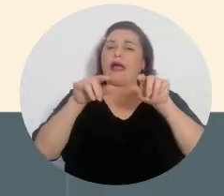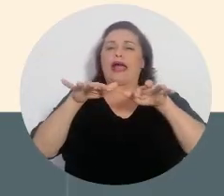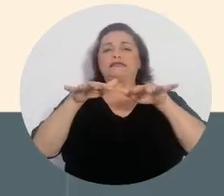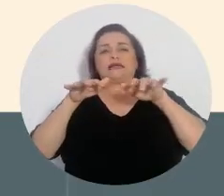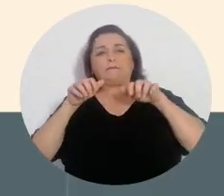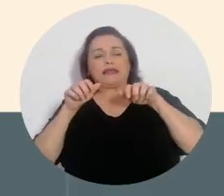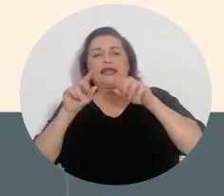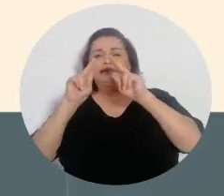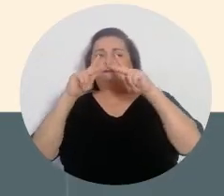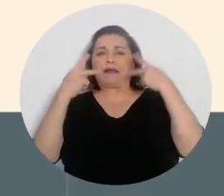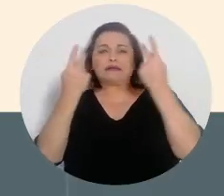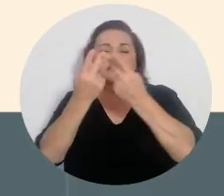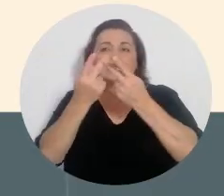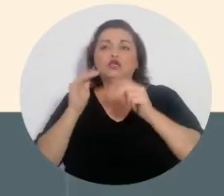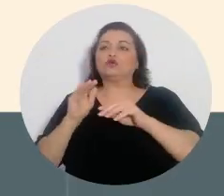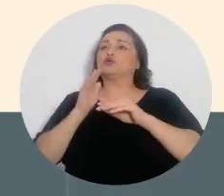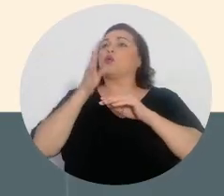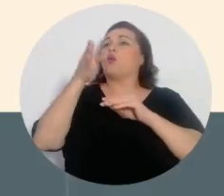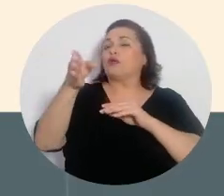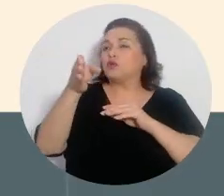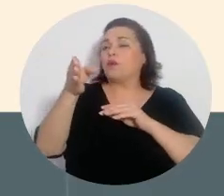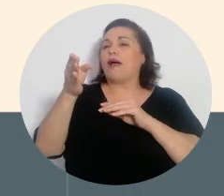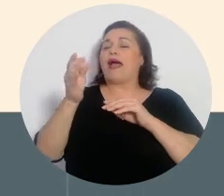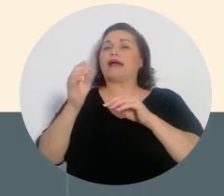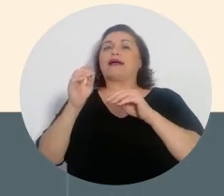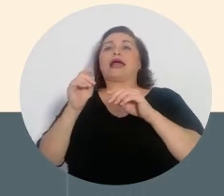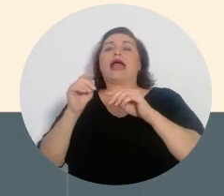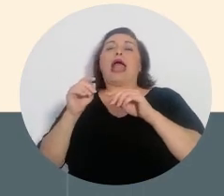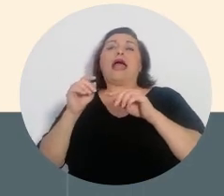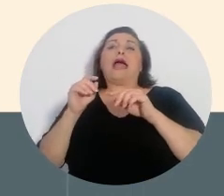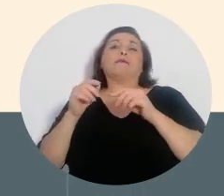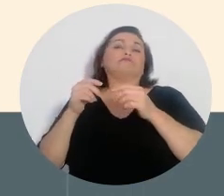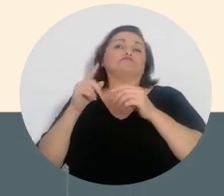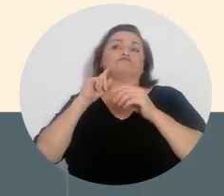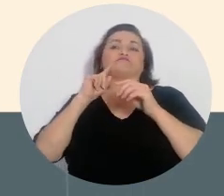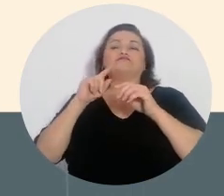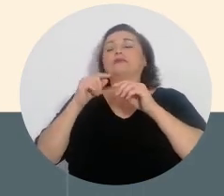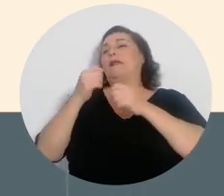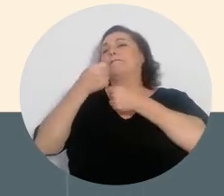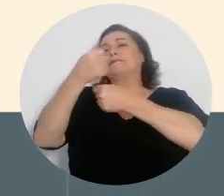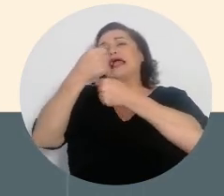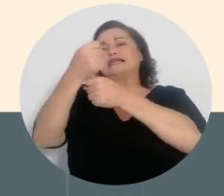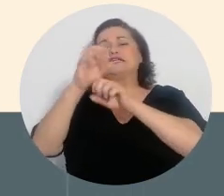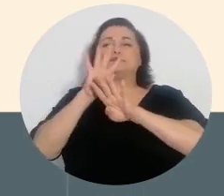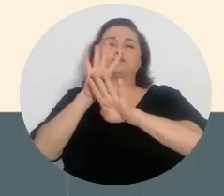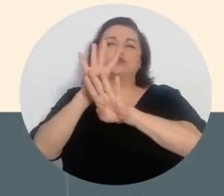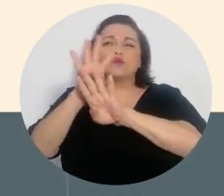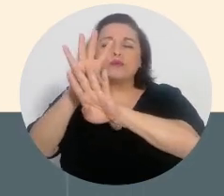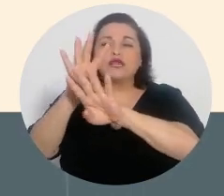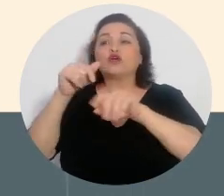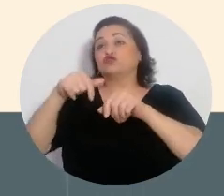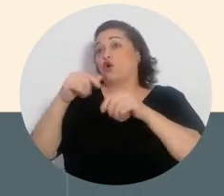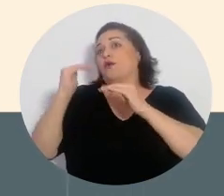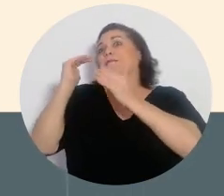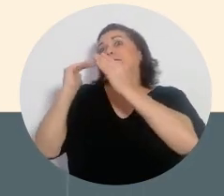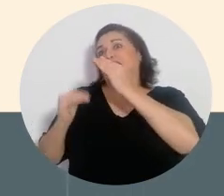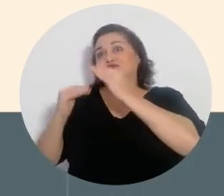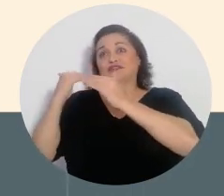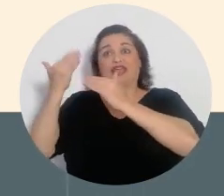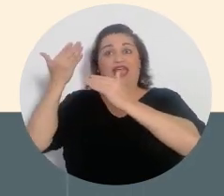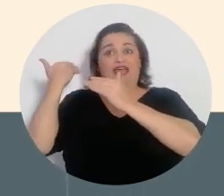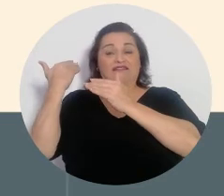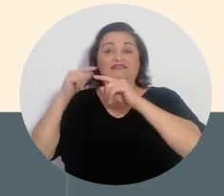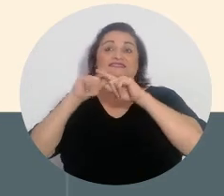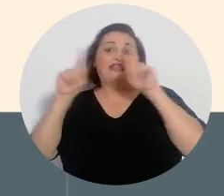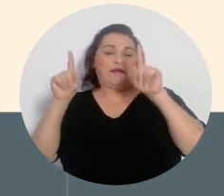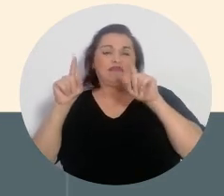a asambleas partidarias, cuando funcionarios públicos asisten a mitines, a plazas públicas, hoy cada día menos frecuentes, y